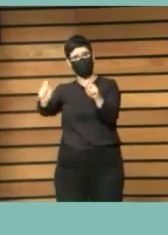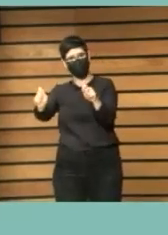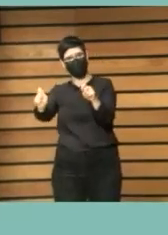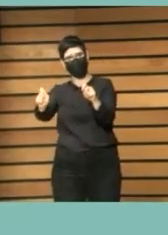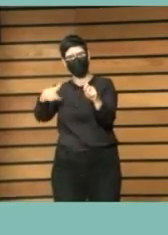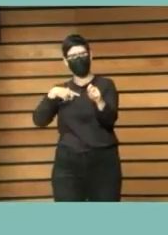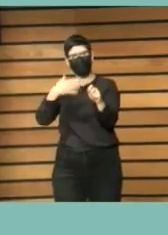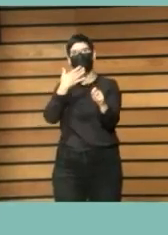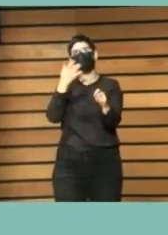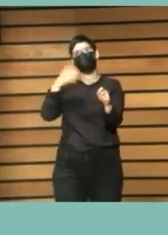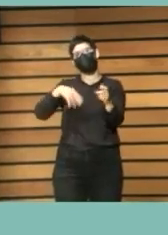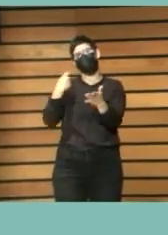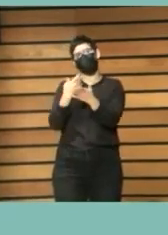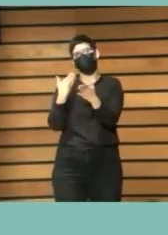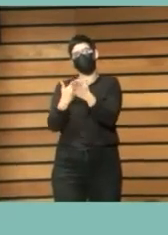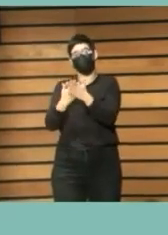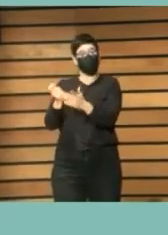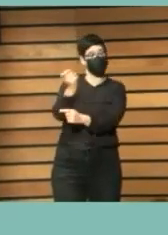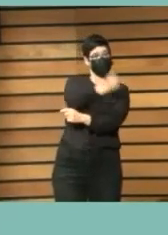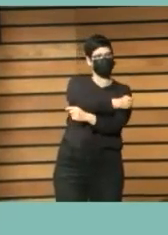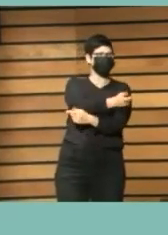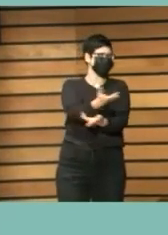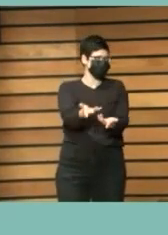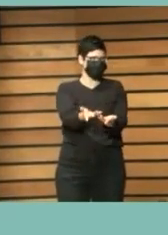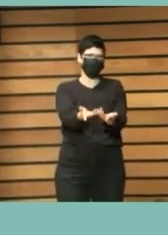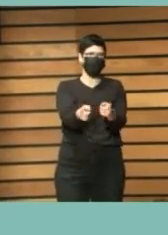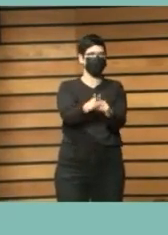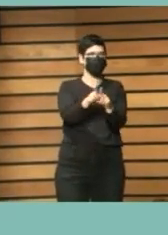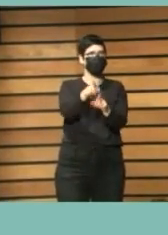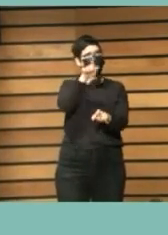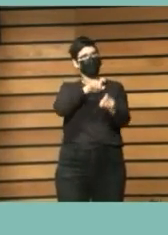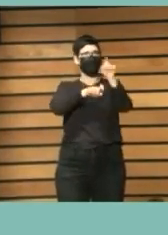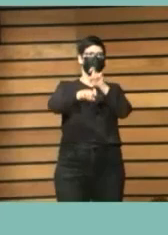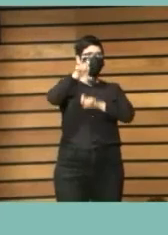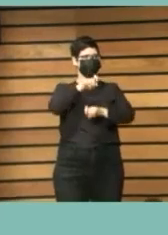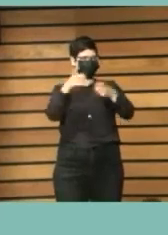vamos a ver yo creo que eso sí sería darnos valor